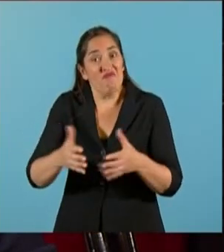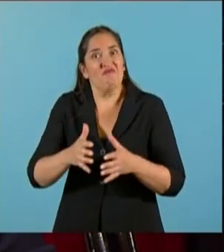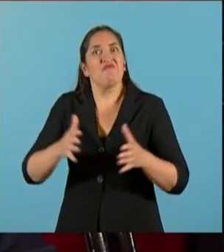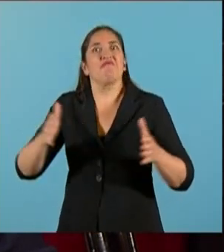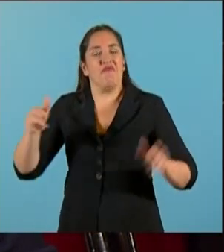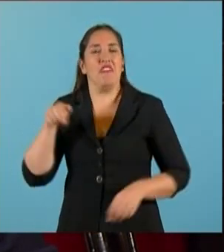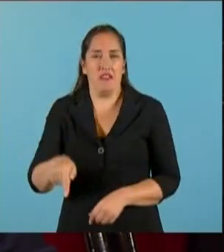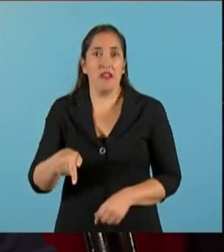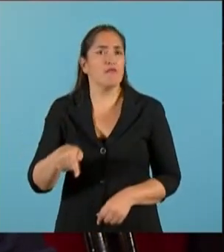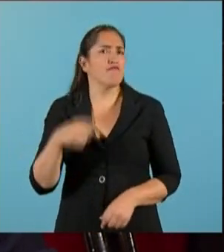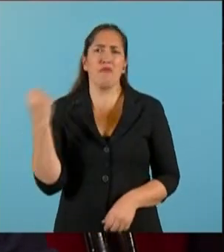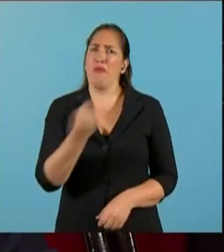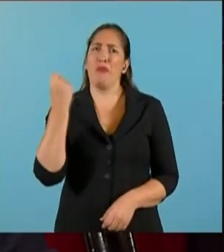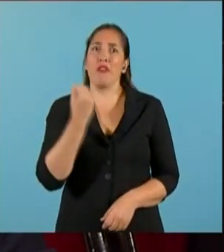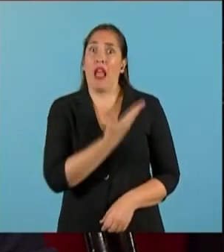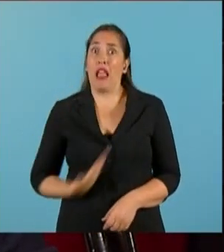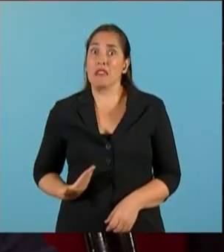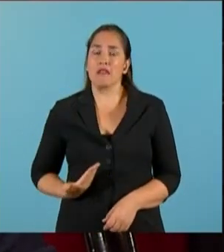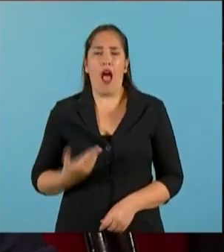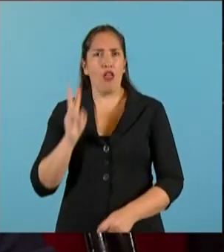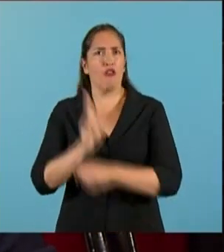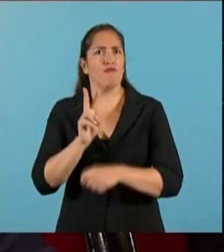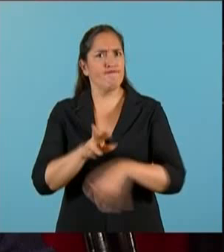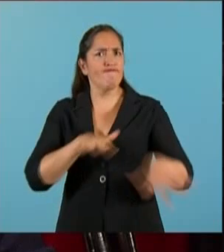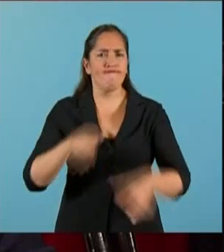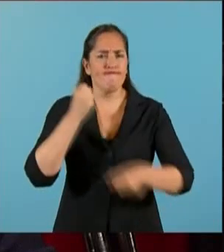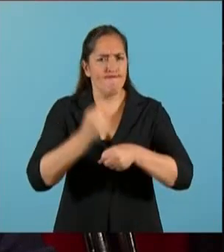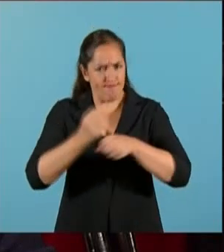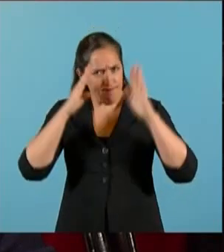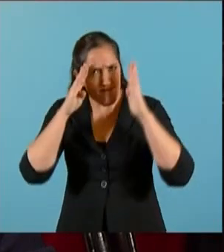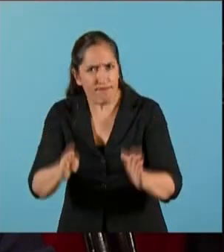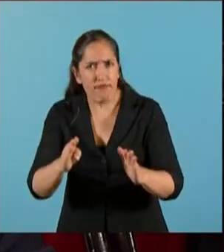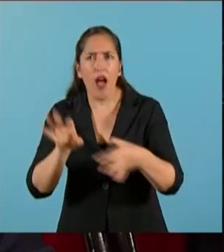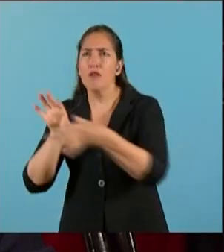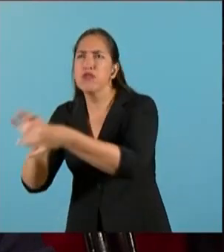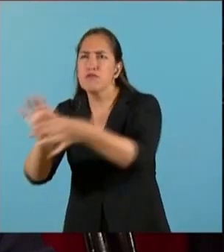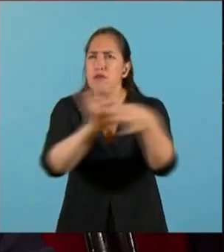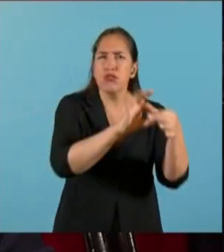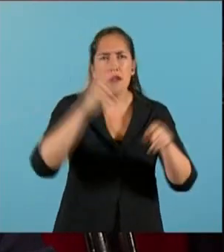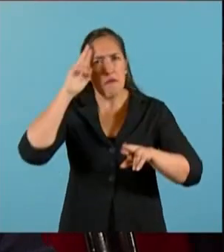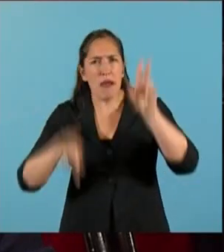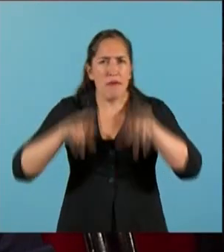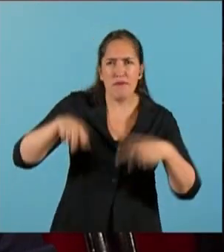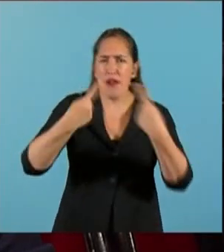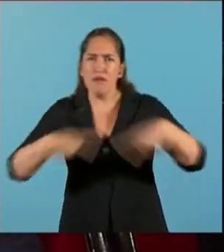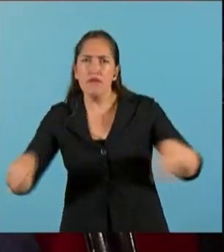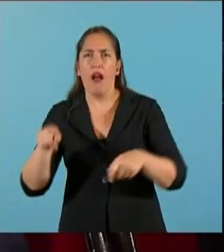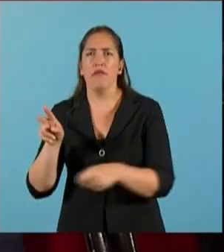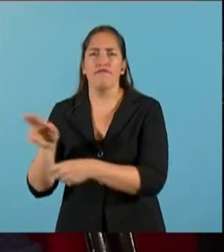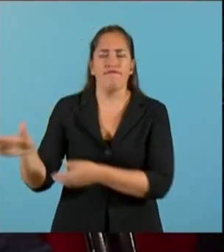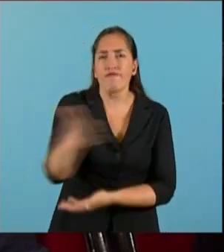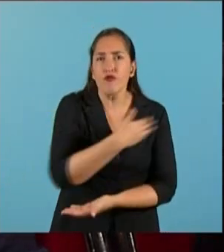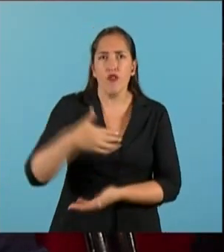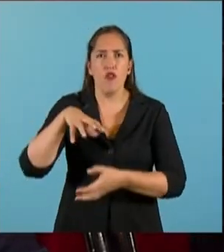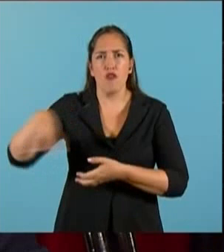Para ello necesitamos un Estado activo, con fuerte presencia, capaz de articular políticas públicas sustentables y que pueda